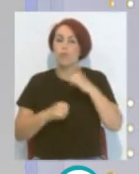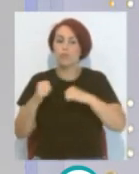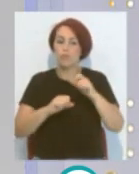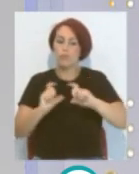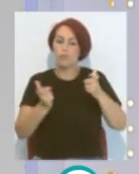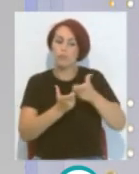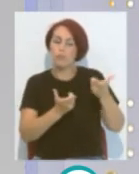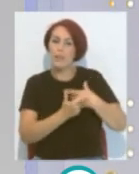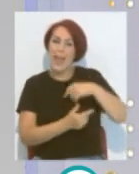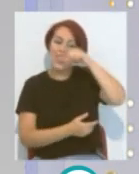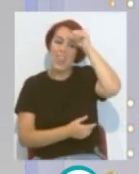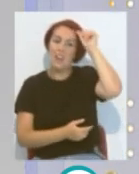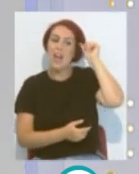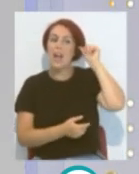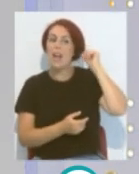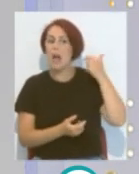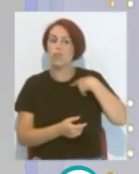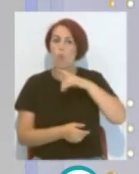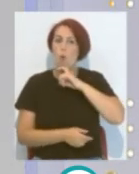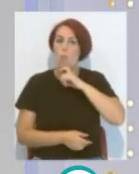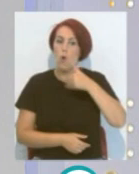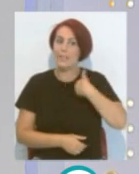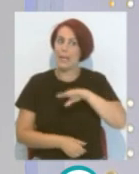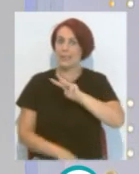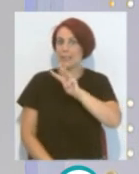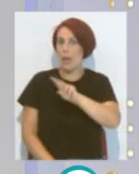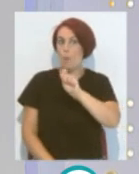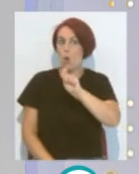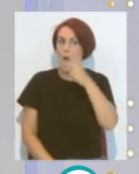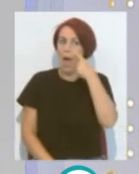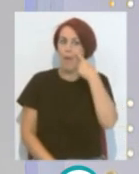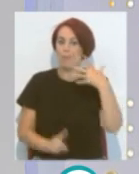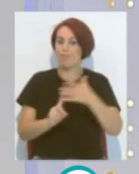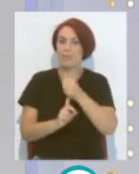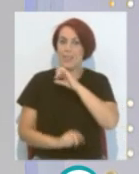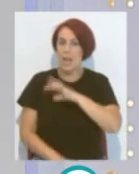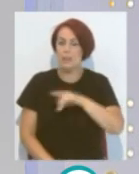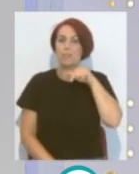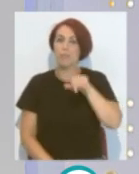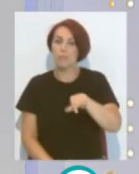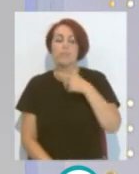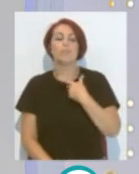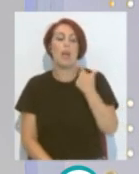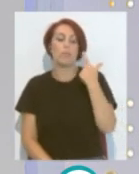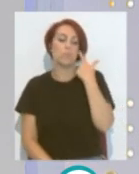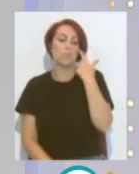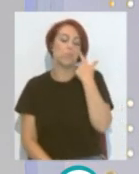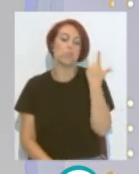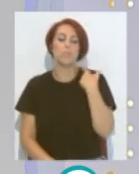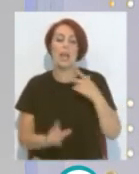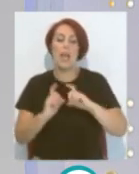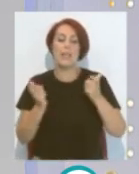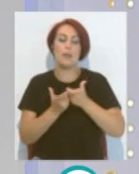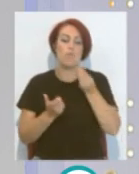conjunto de Cervera Ya con tres puntos en el litigio Porque ahí es verdaderamente donde se tiene que ver la mejor versión de los